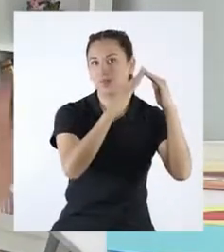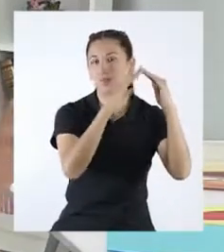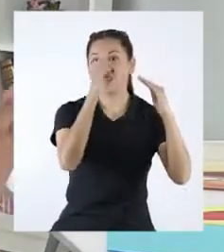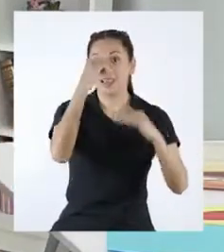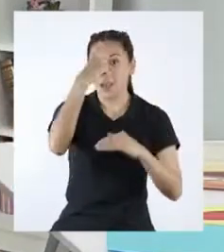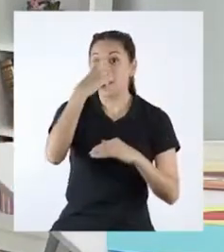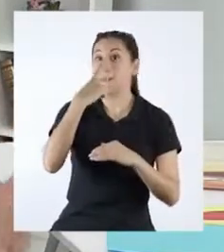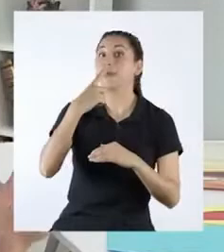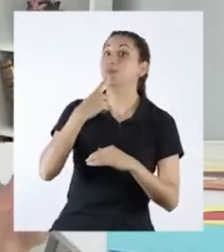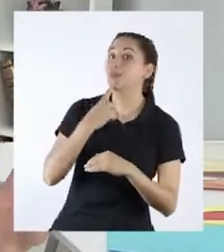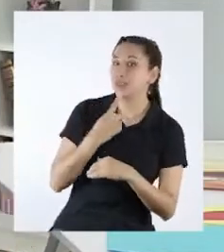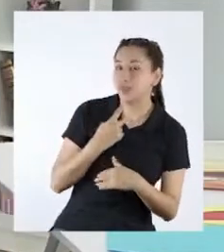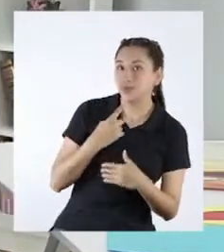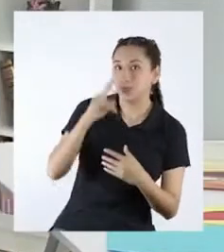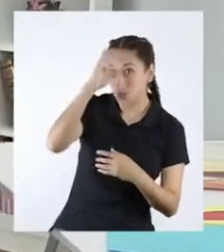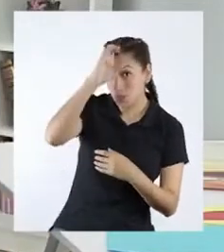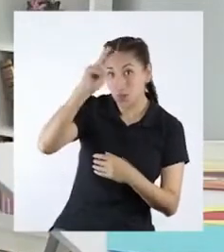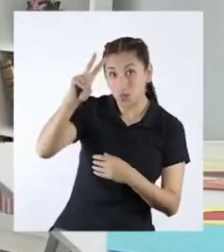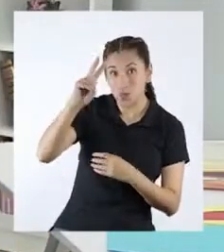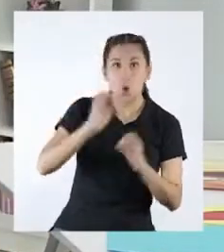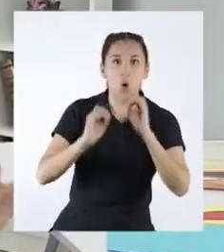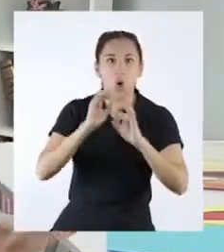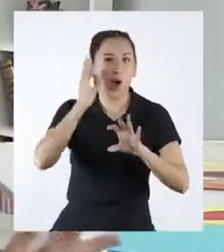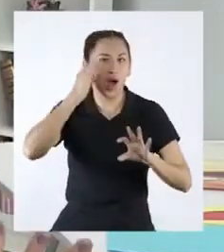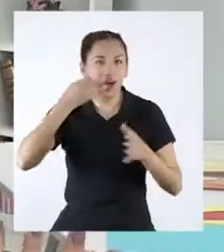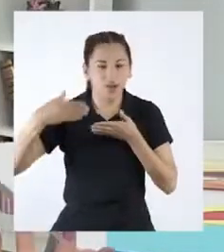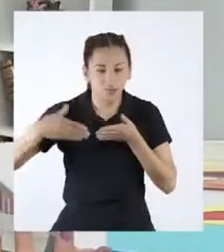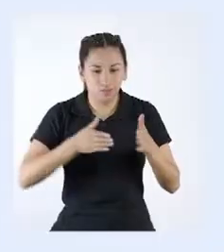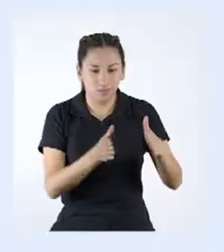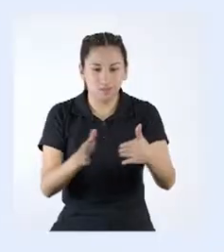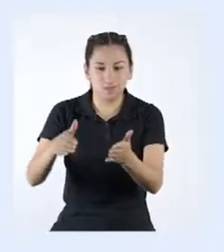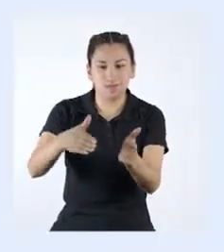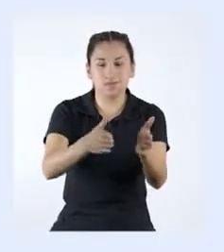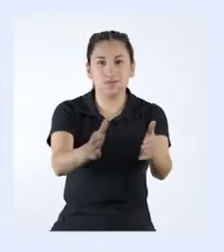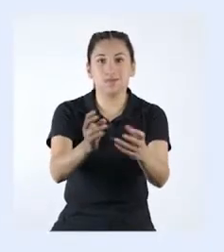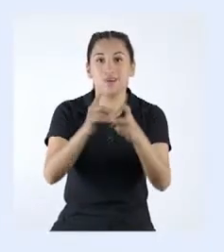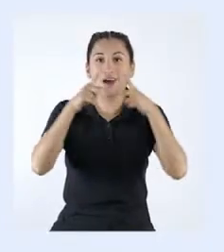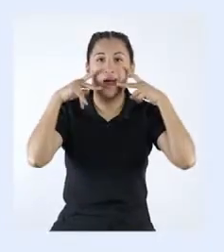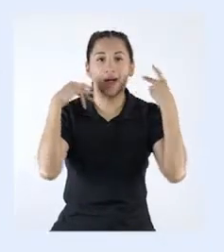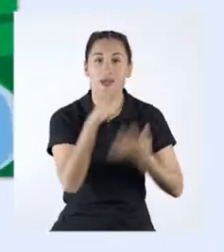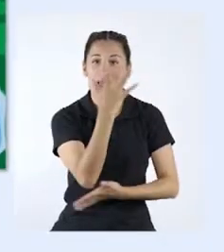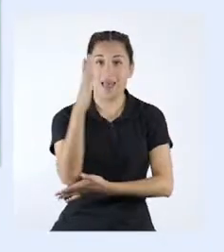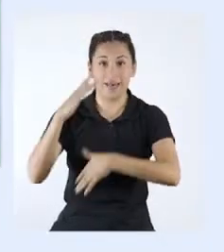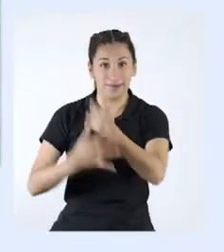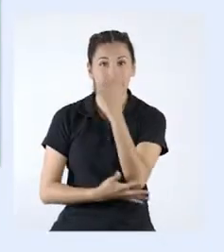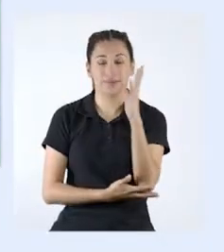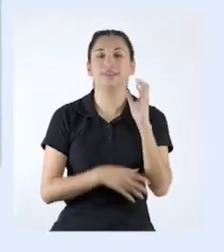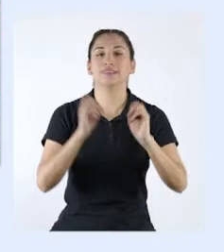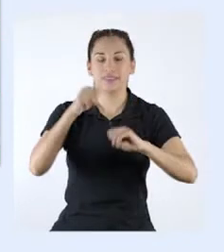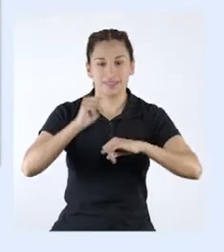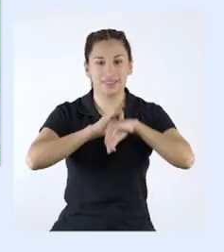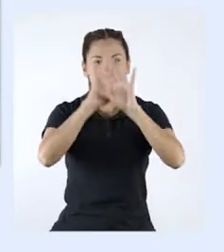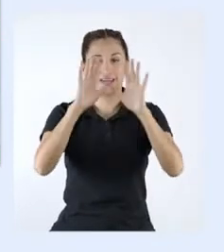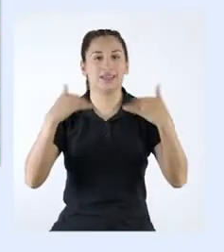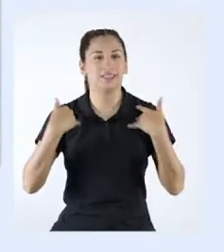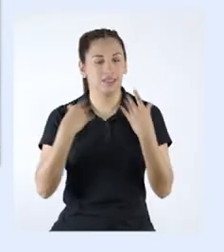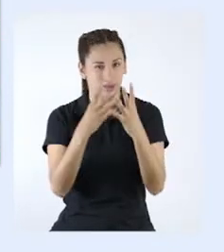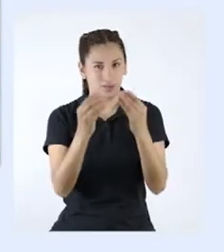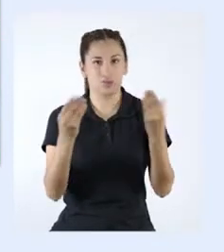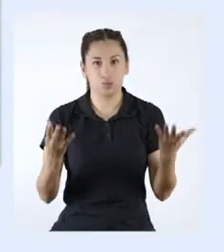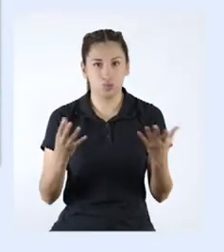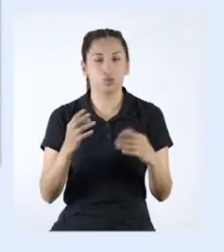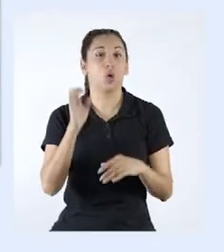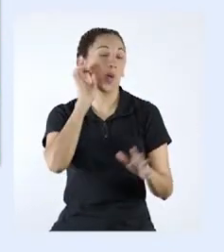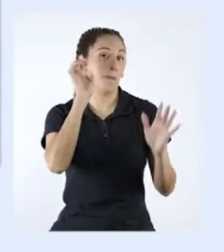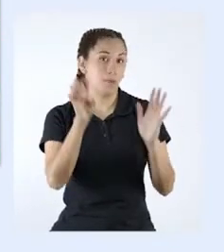majestuoso a Machu Picchu o la riqueza de nuestra Amazonía? Precisamente, hay varios tipos de patrimonios